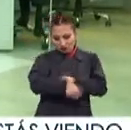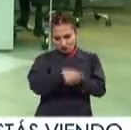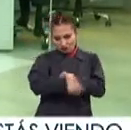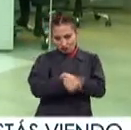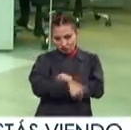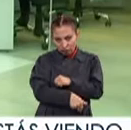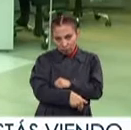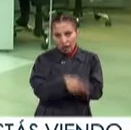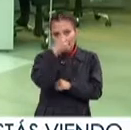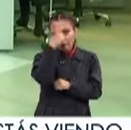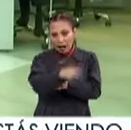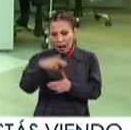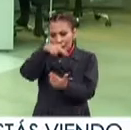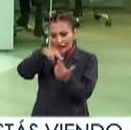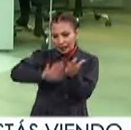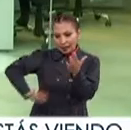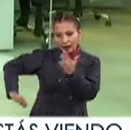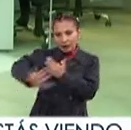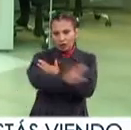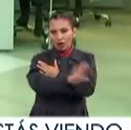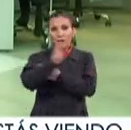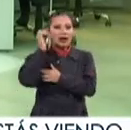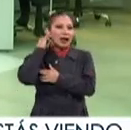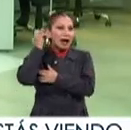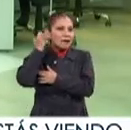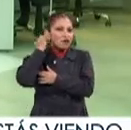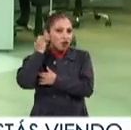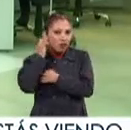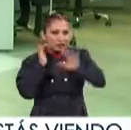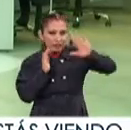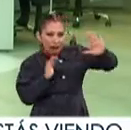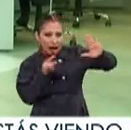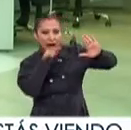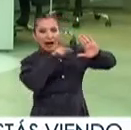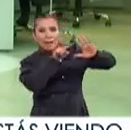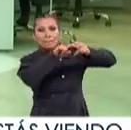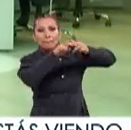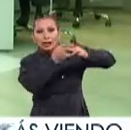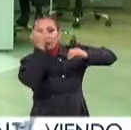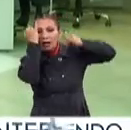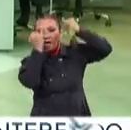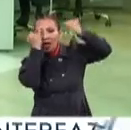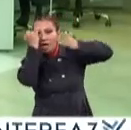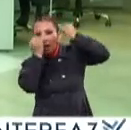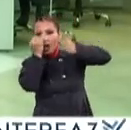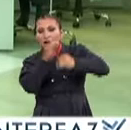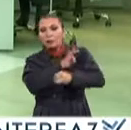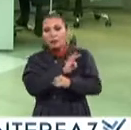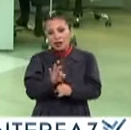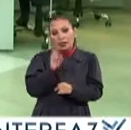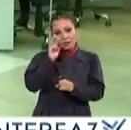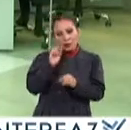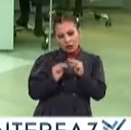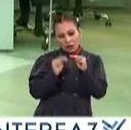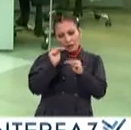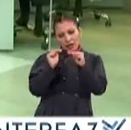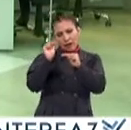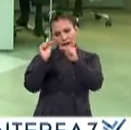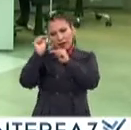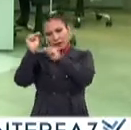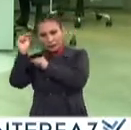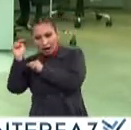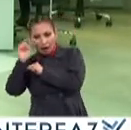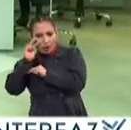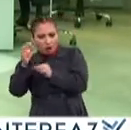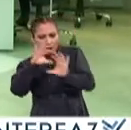para la región de California Y ahí surge esa idea de poder escalar los